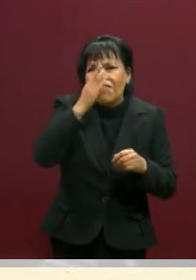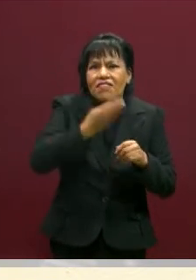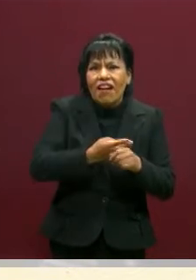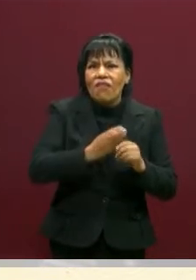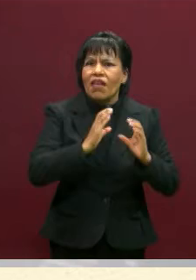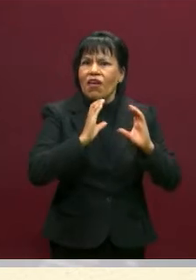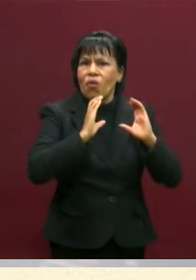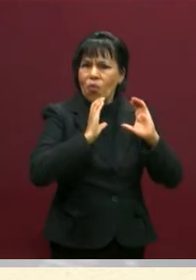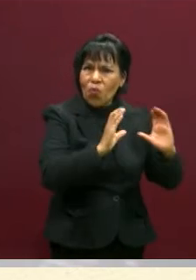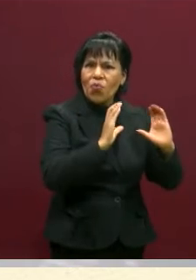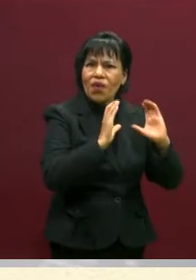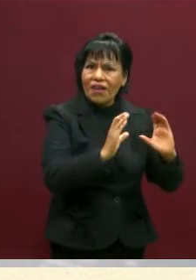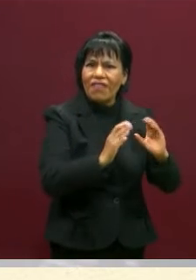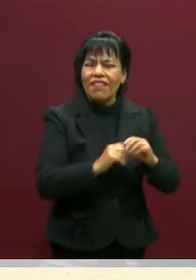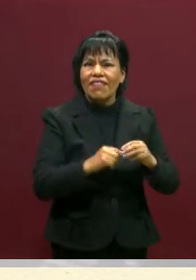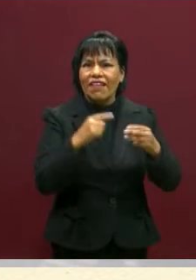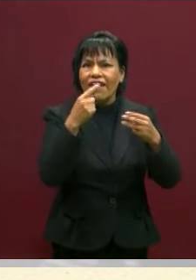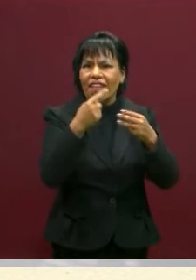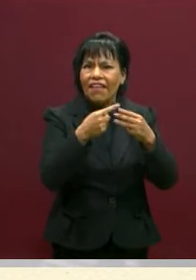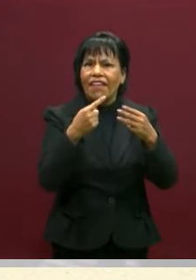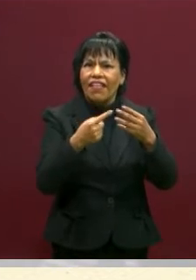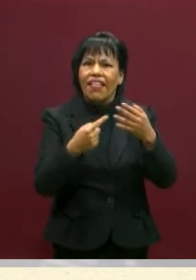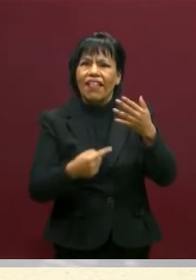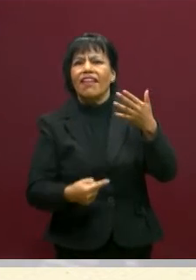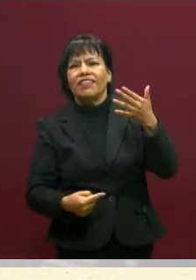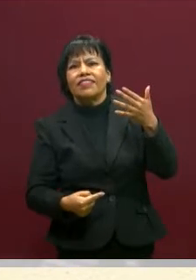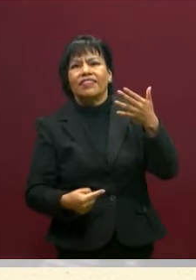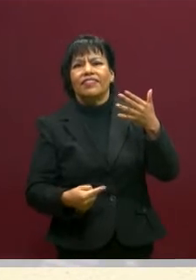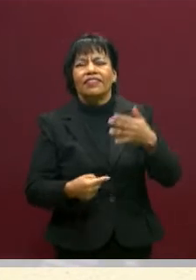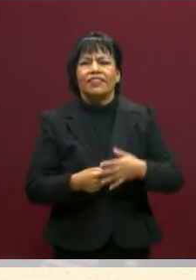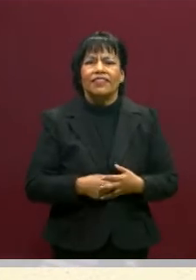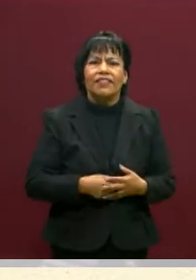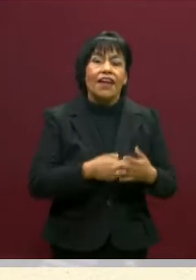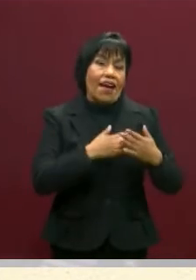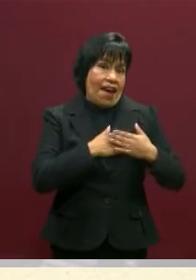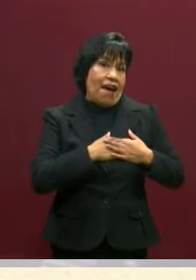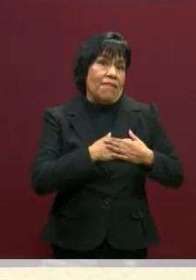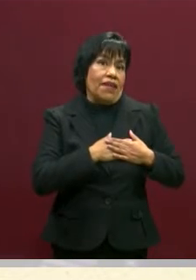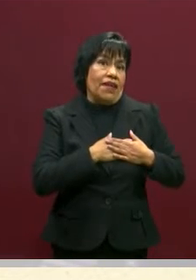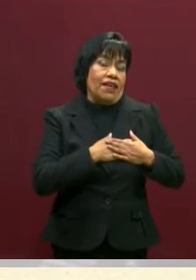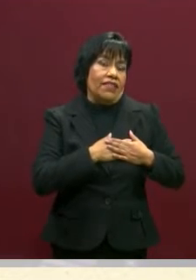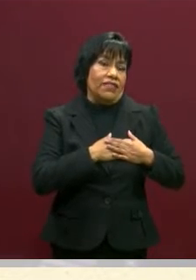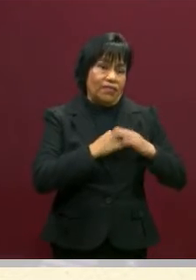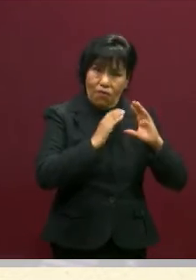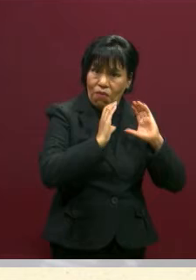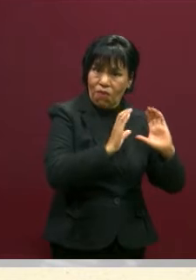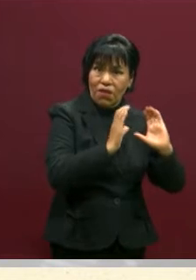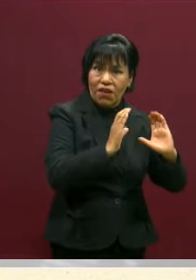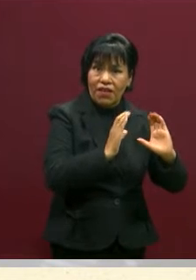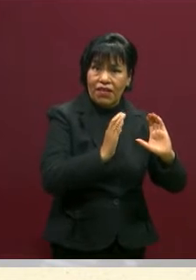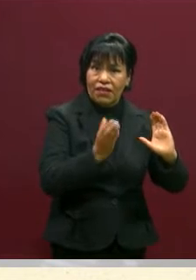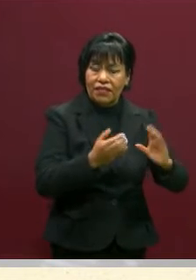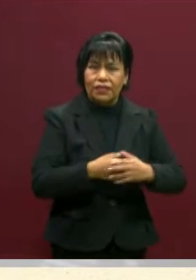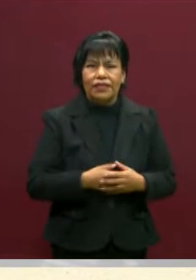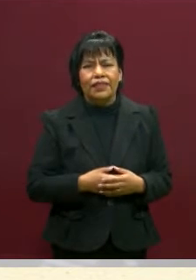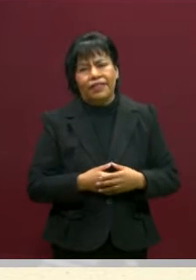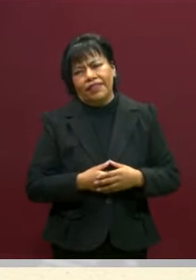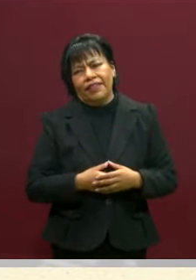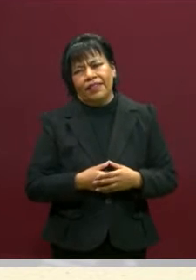cuidado. Exactamente. Se derivan de esa cuidas lo que amas y amas lo que cuidas. Entonces, en esencia,